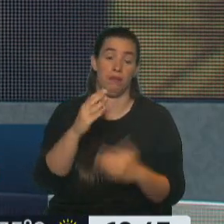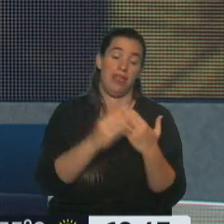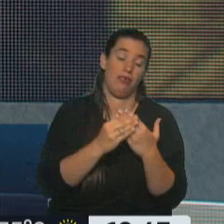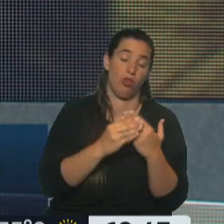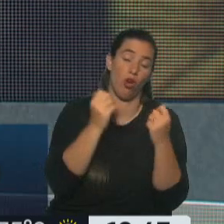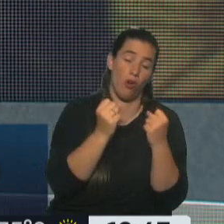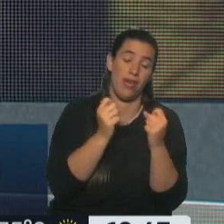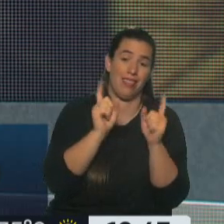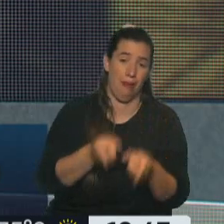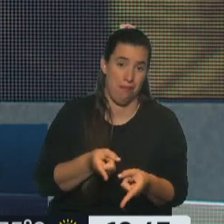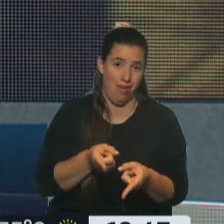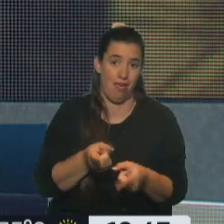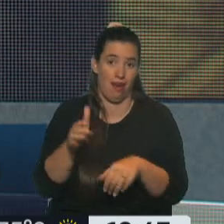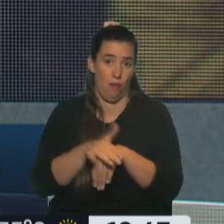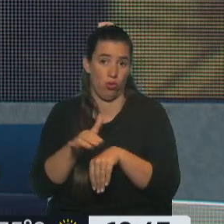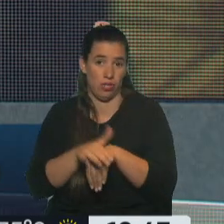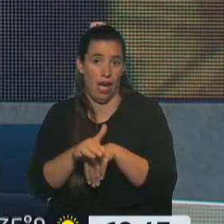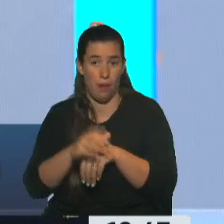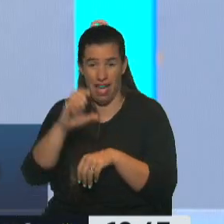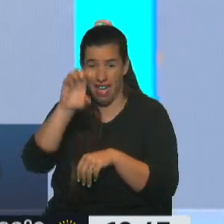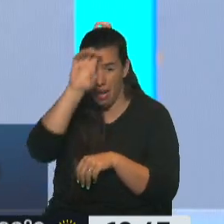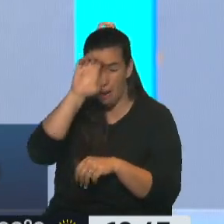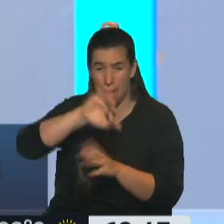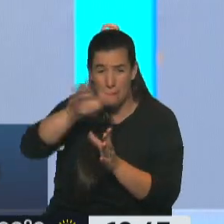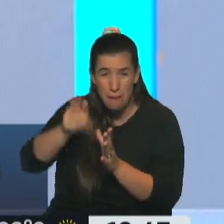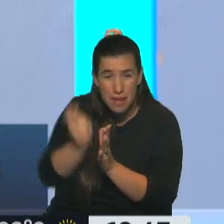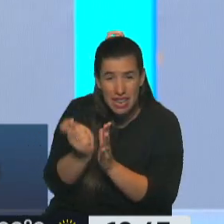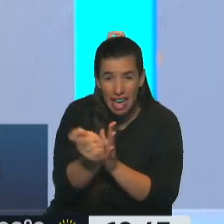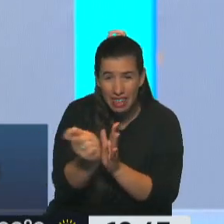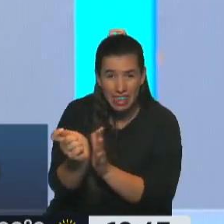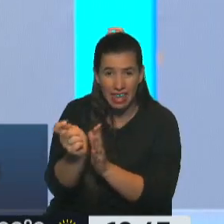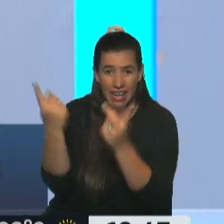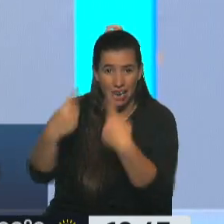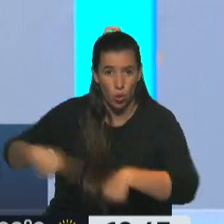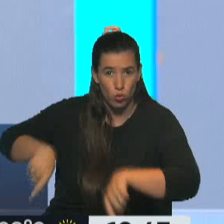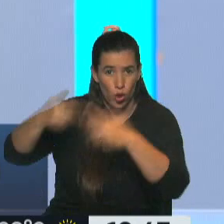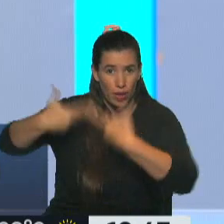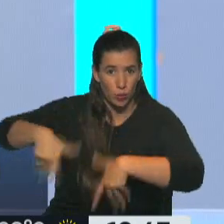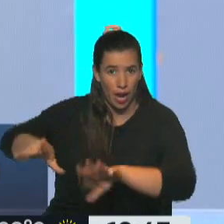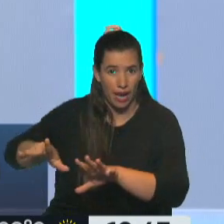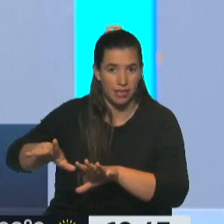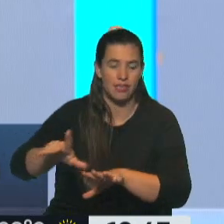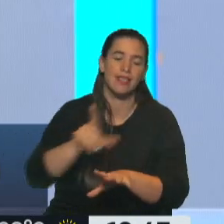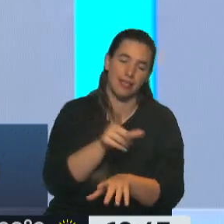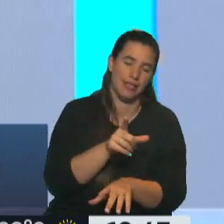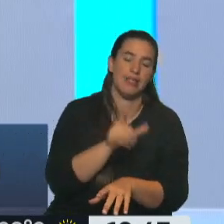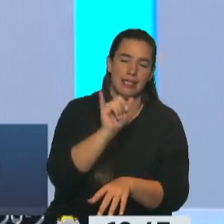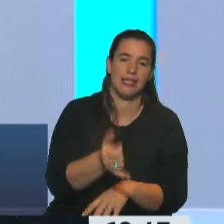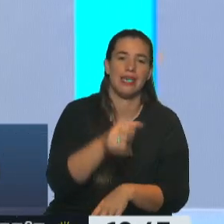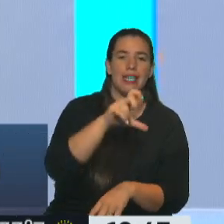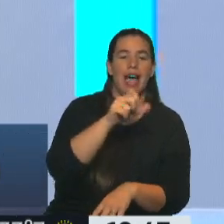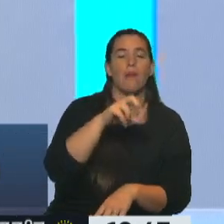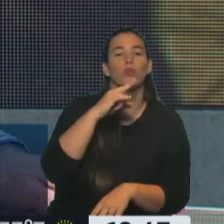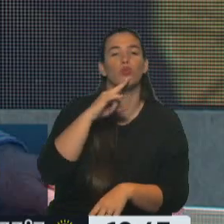recursos naturales. Sí, son todos dentro. Entre Caputo y Ferraro, que tienen infraestructura, manejan todo ese Bueno,